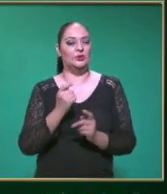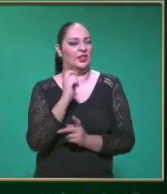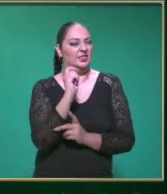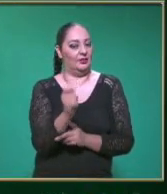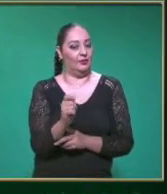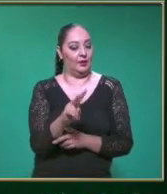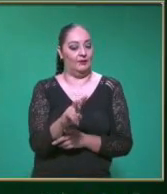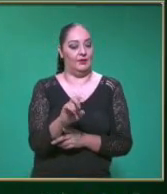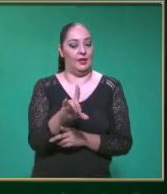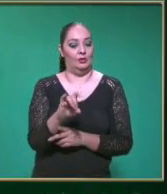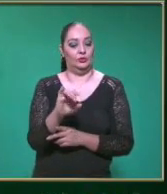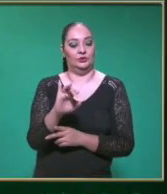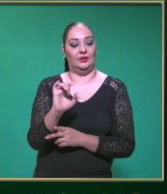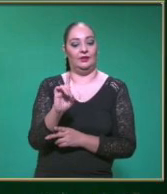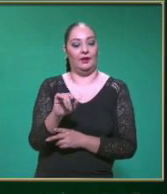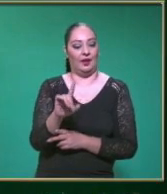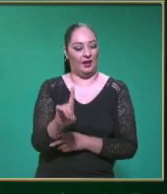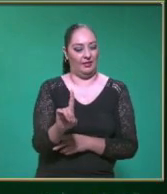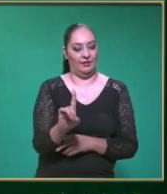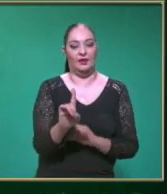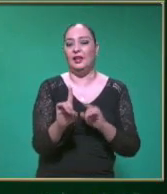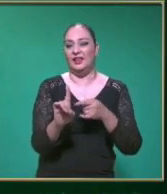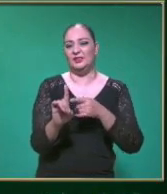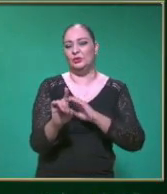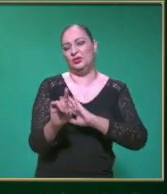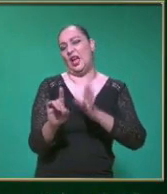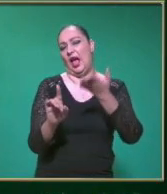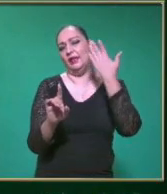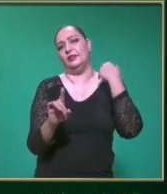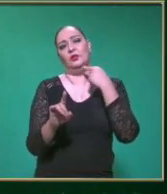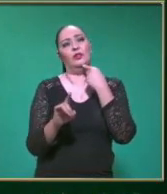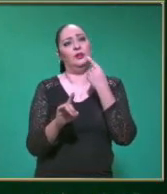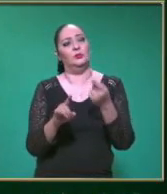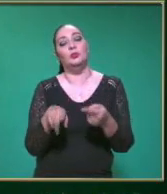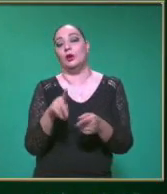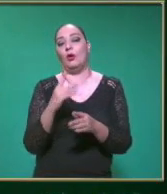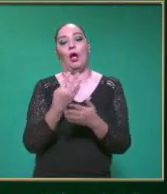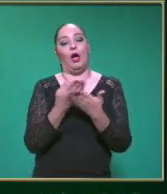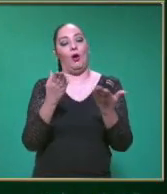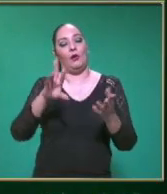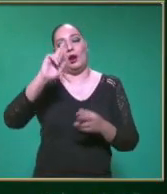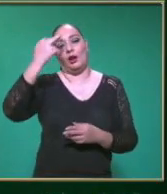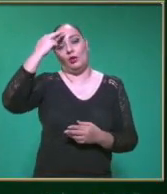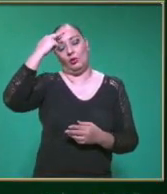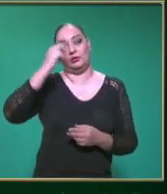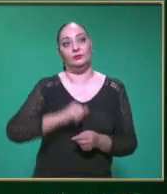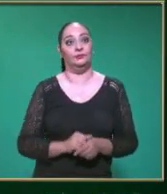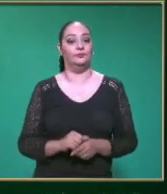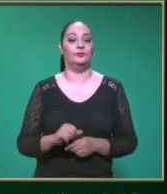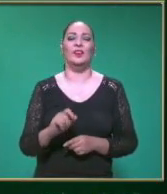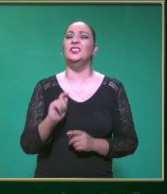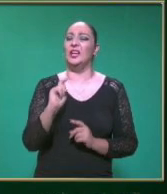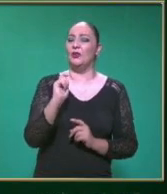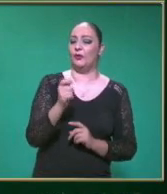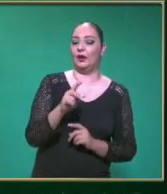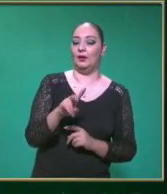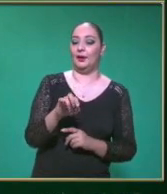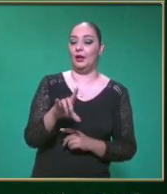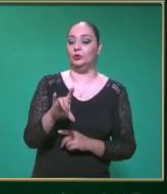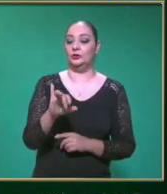velocidad Que es el concepto Que ya habíamos trabajado Pero vamos a recordarlo Velocidad ¿Qué viene siendo maestra?